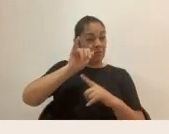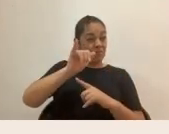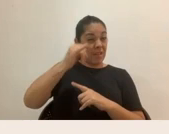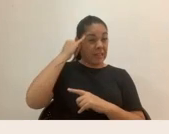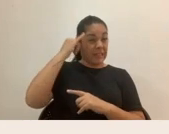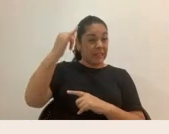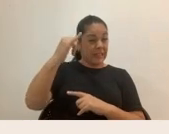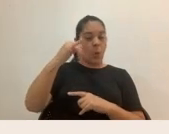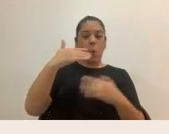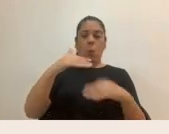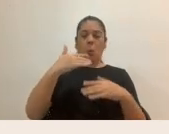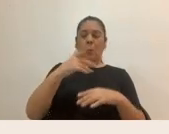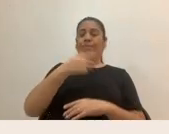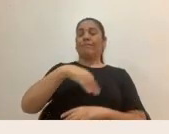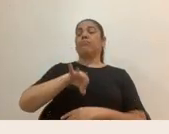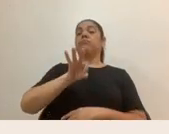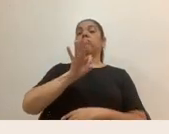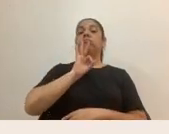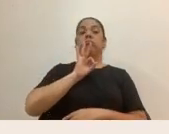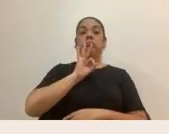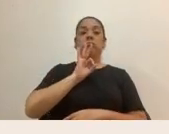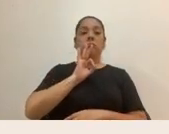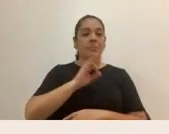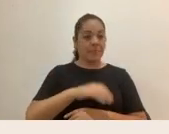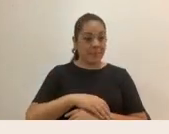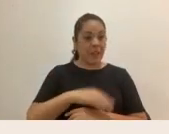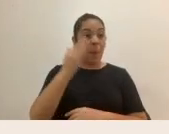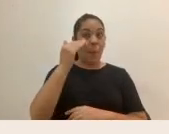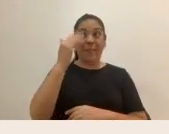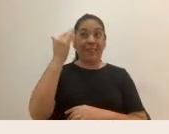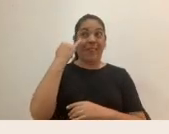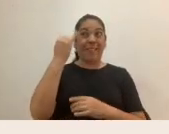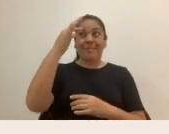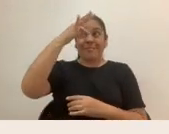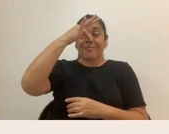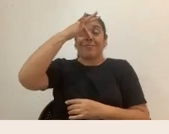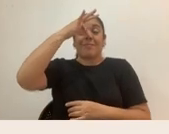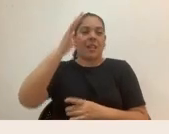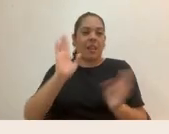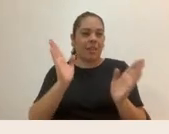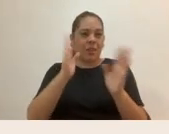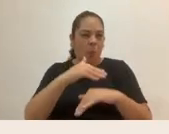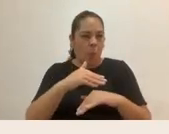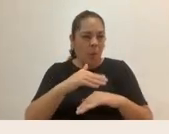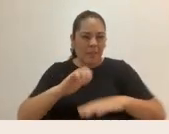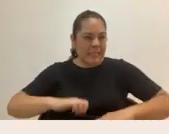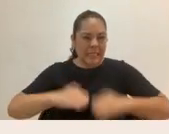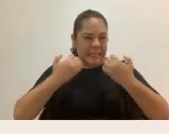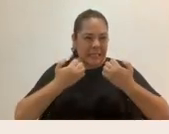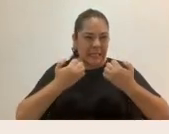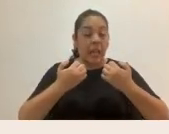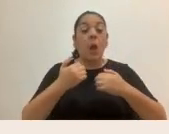vinculación bien frustrante. Porque esa idealización no existe. Cuando nos relacionamos con las personas, cuando tenemos